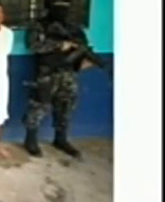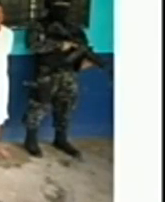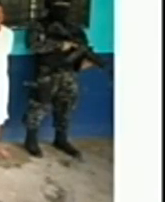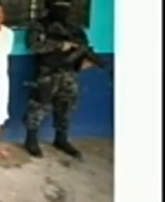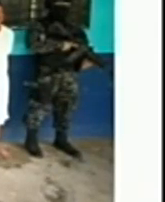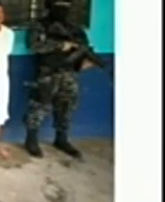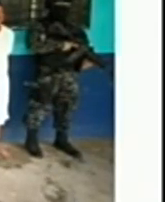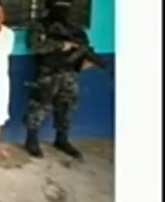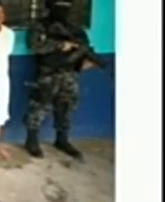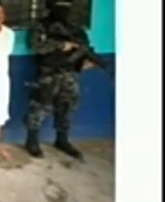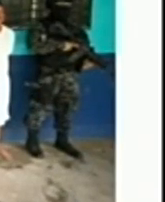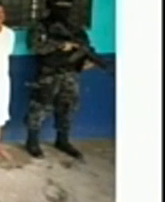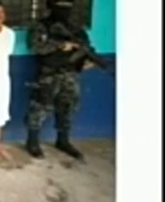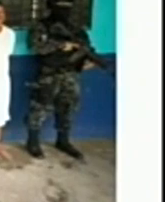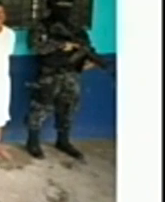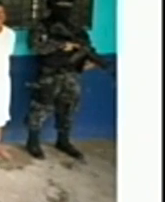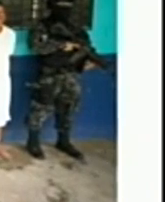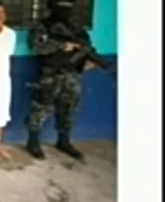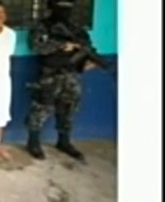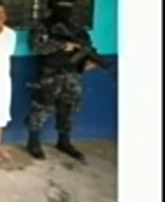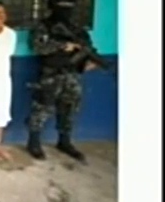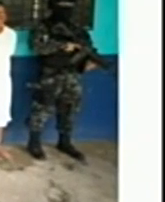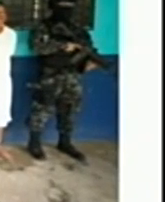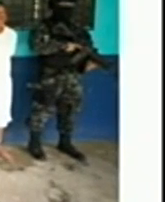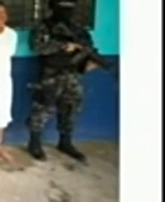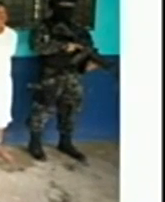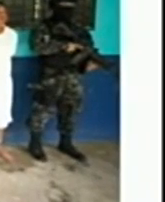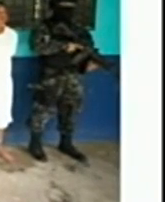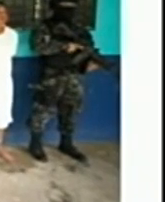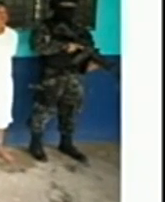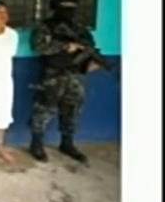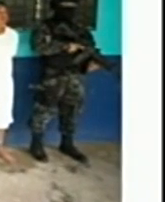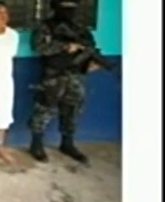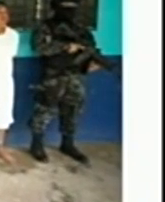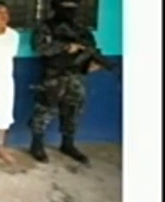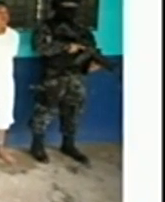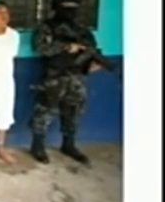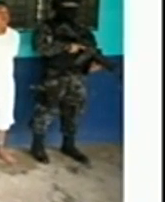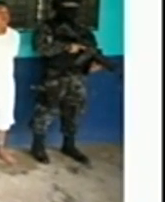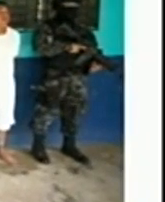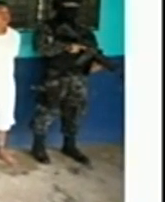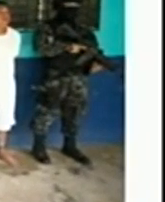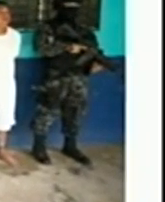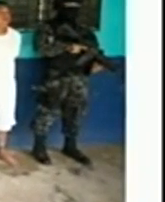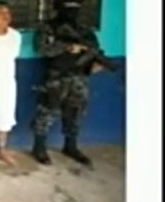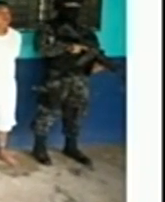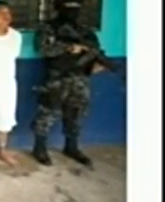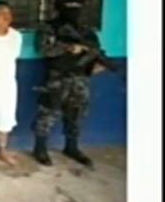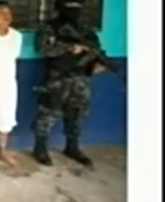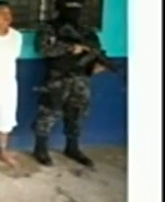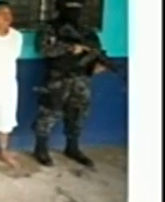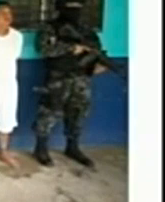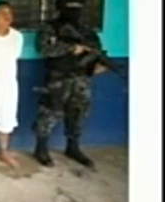este día a seis soldados de privación de libertad agravada, violación en menor e incapaz agravada y agresión sexual en contra de una niña en